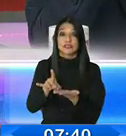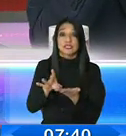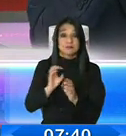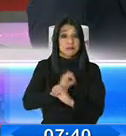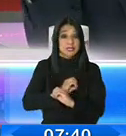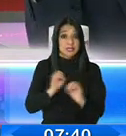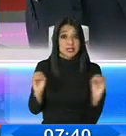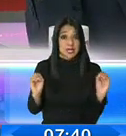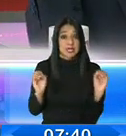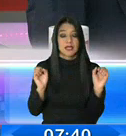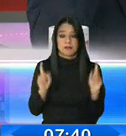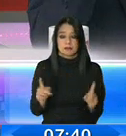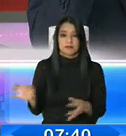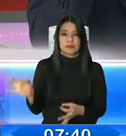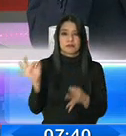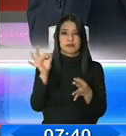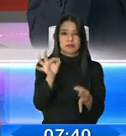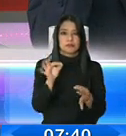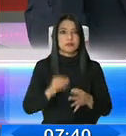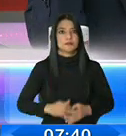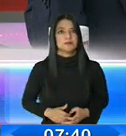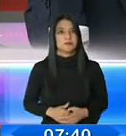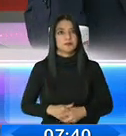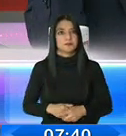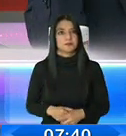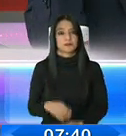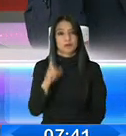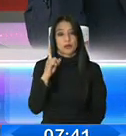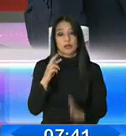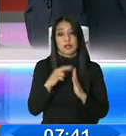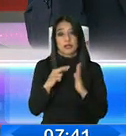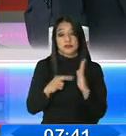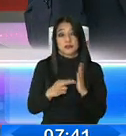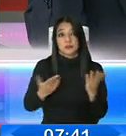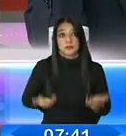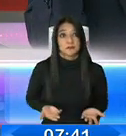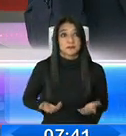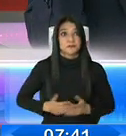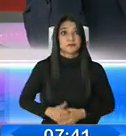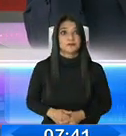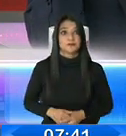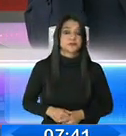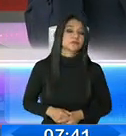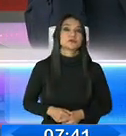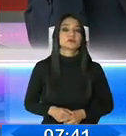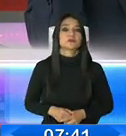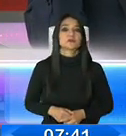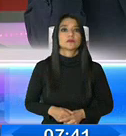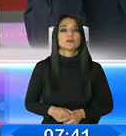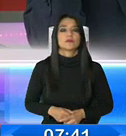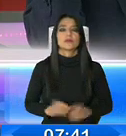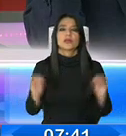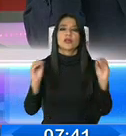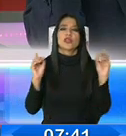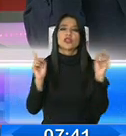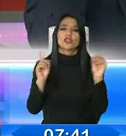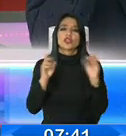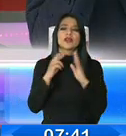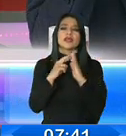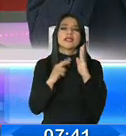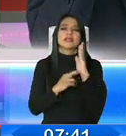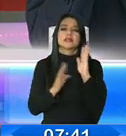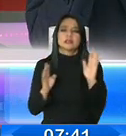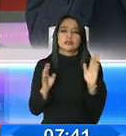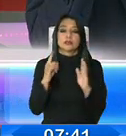empleados que existan despidos. Ese es un requisito. Bueno, ese es uno. Ese es uno.